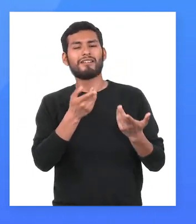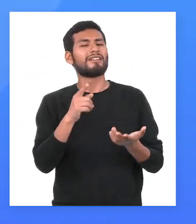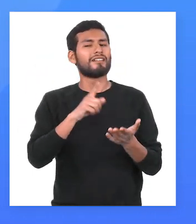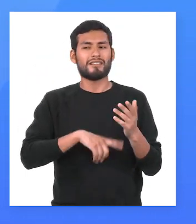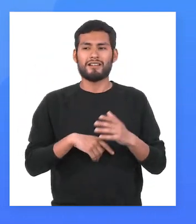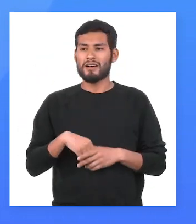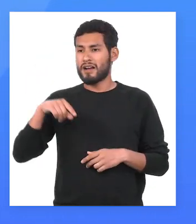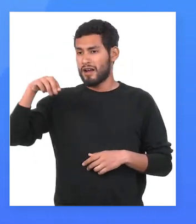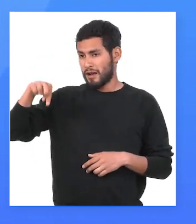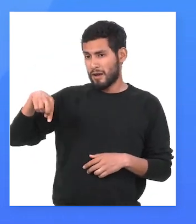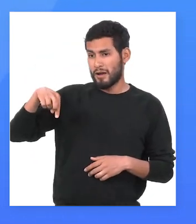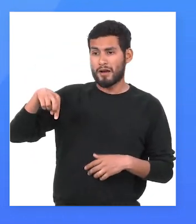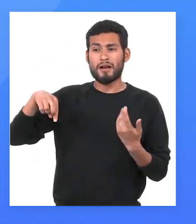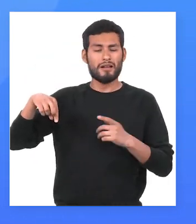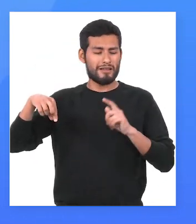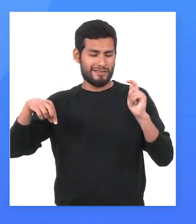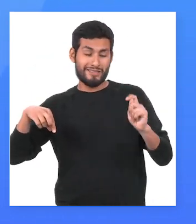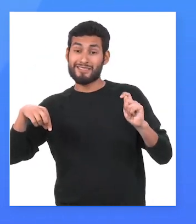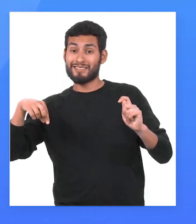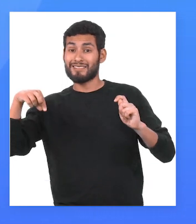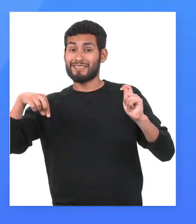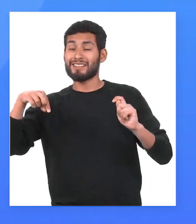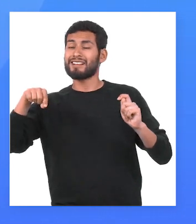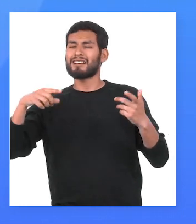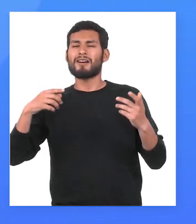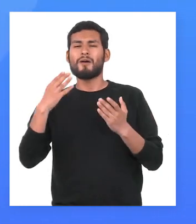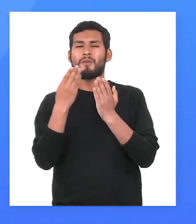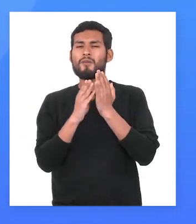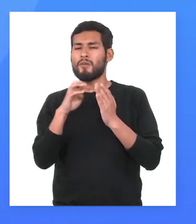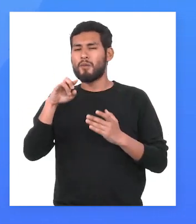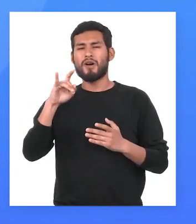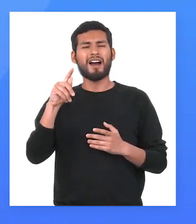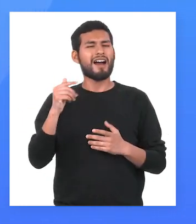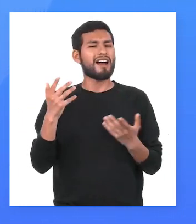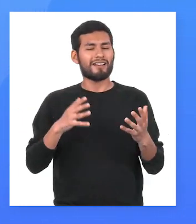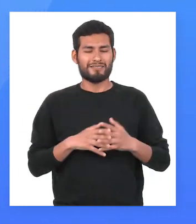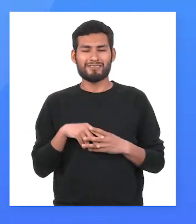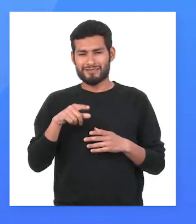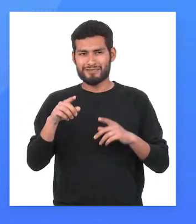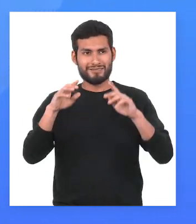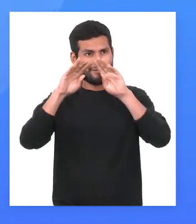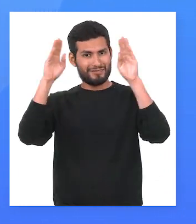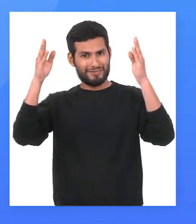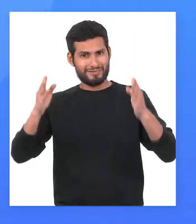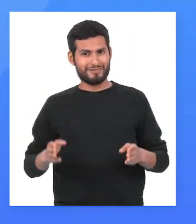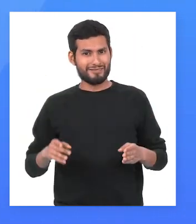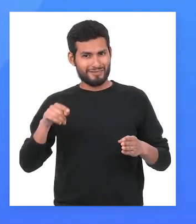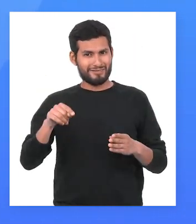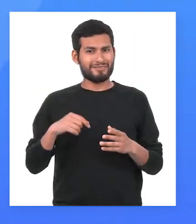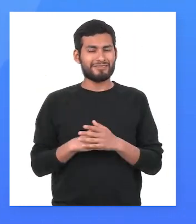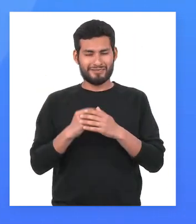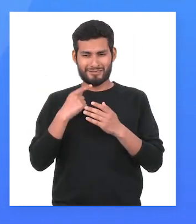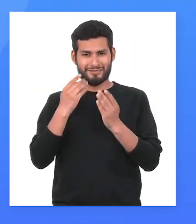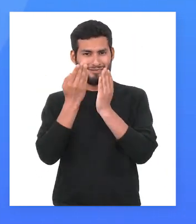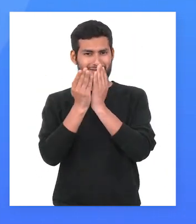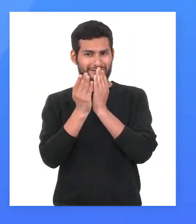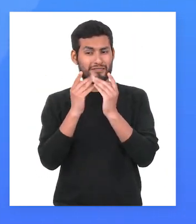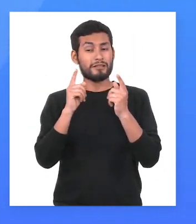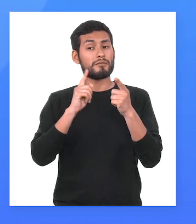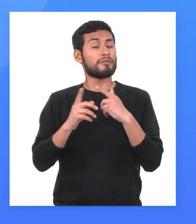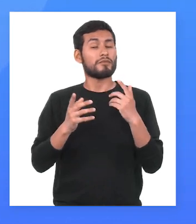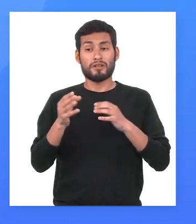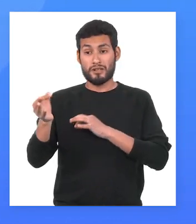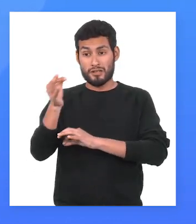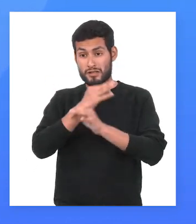fonemas p, i, t. Eso nos permite saber que se refiere a un armazón que divide un lugar de otro. Sin